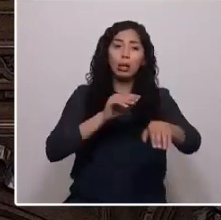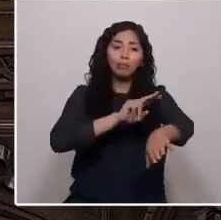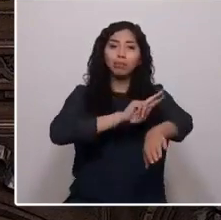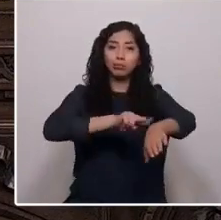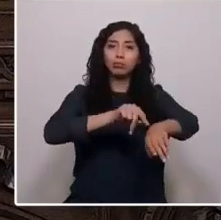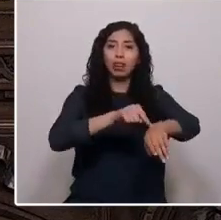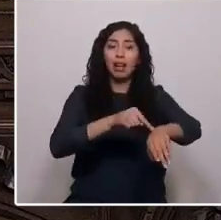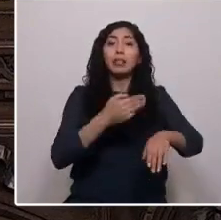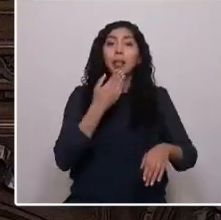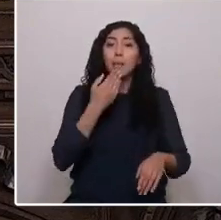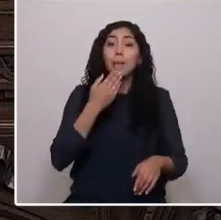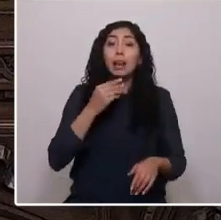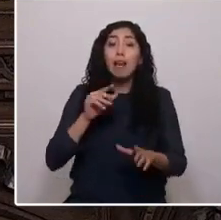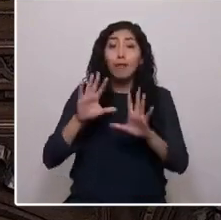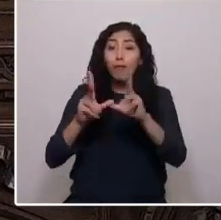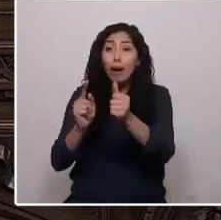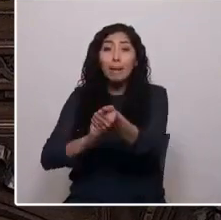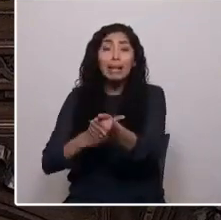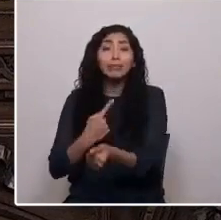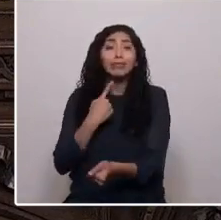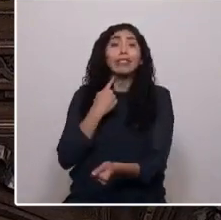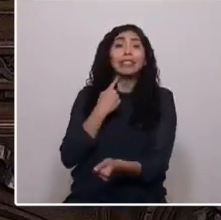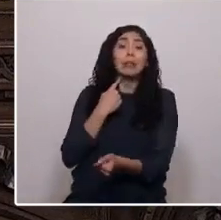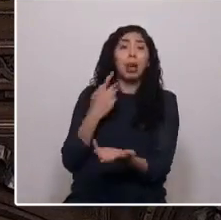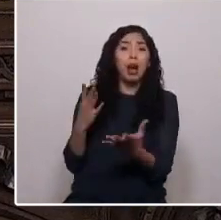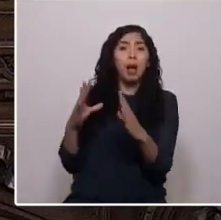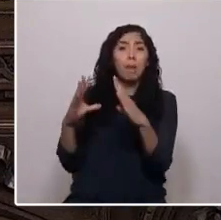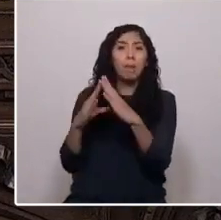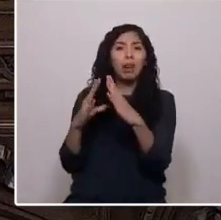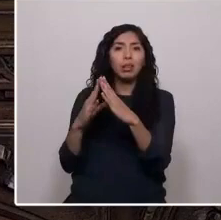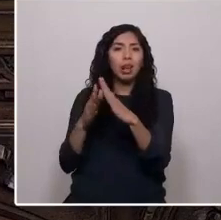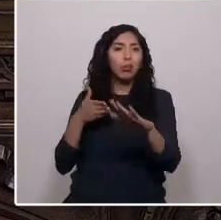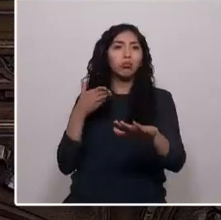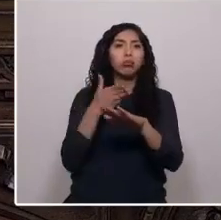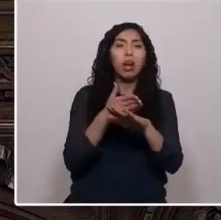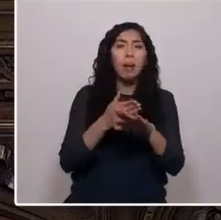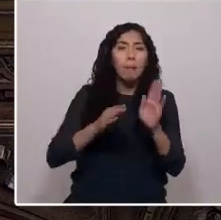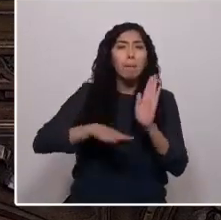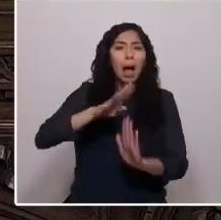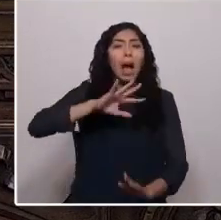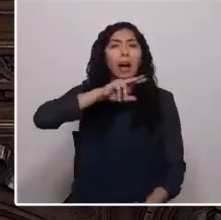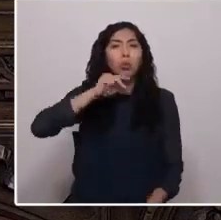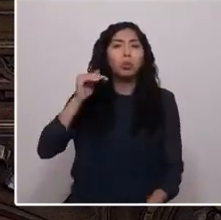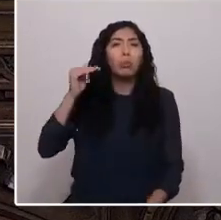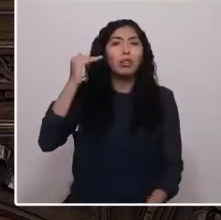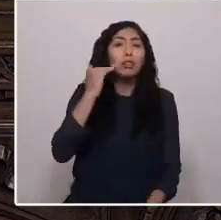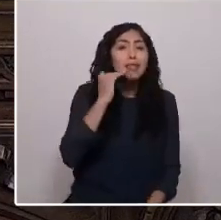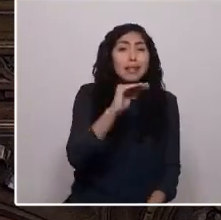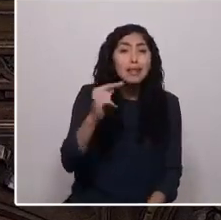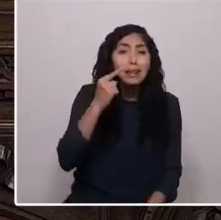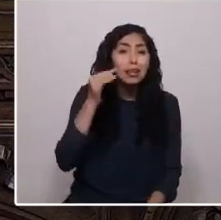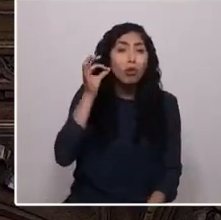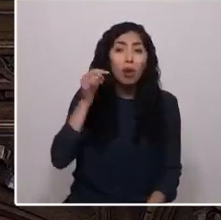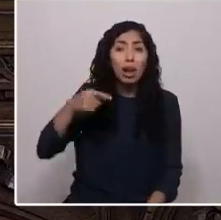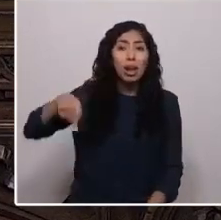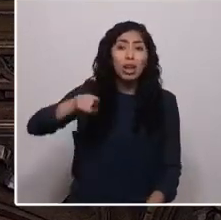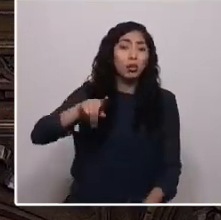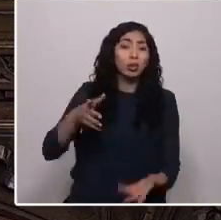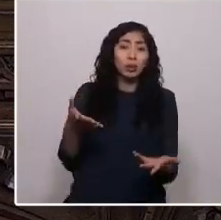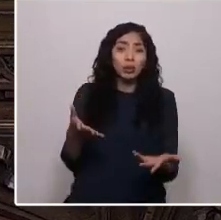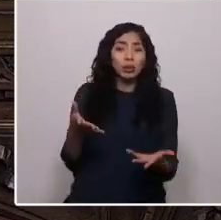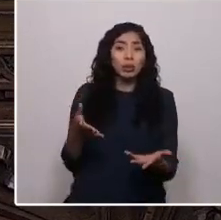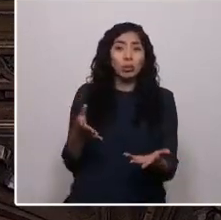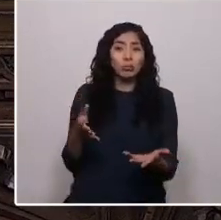víctimas de la militarización, en particular con adultos mayores, niños y niñas que están siendo avasallados sin